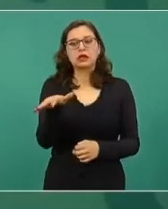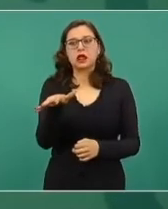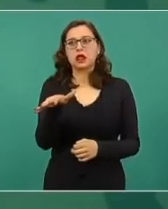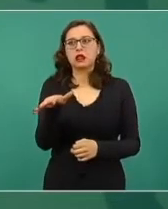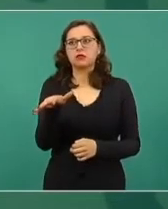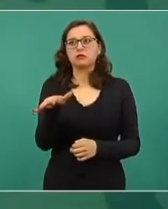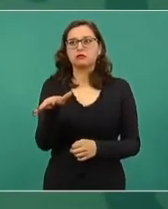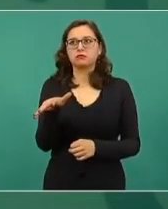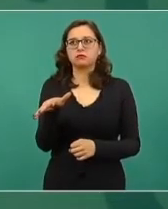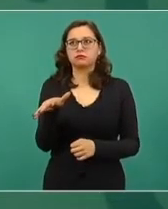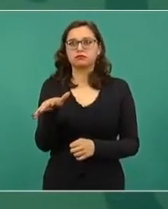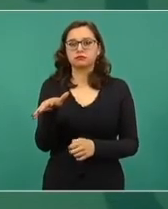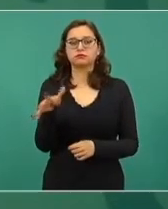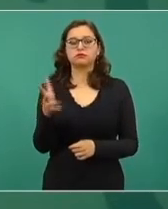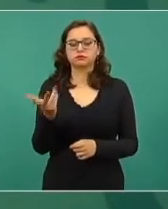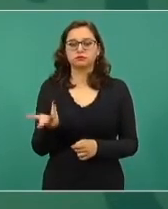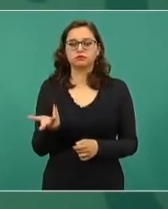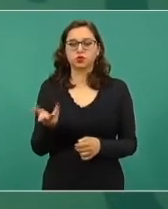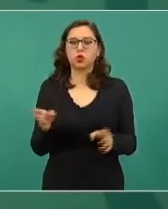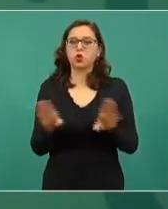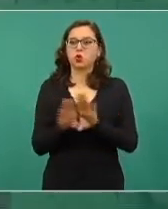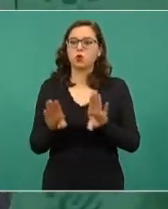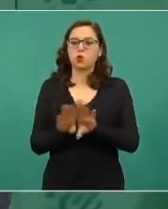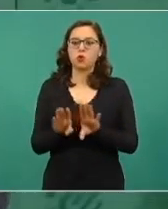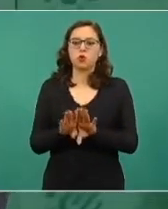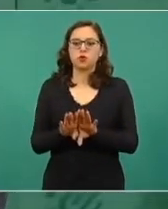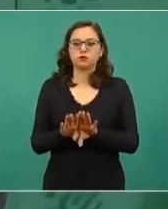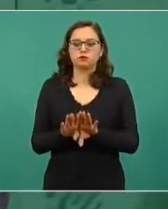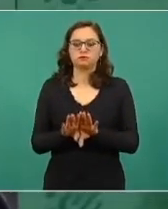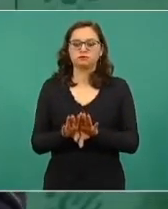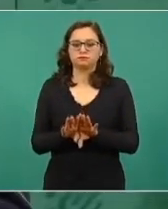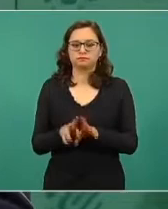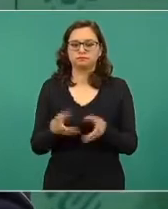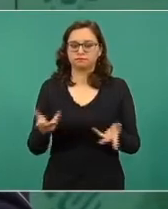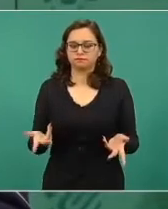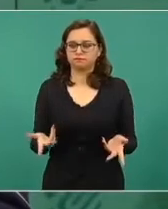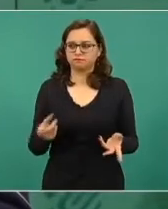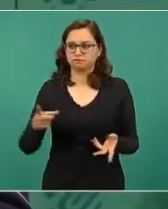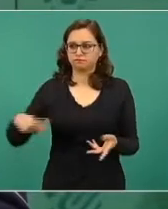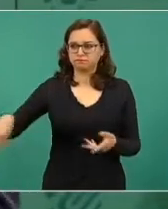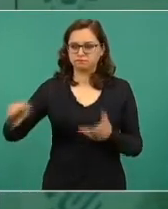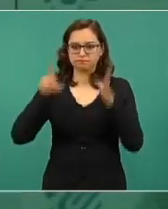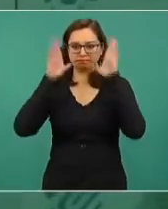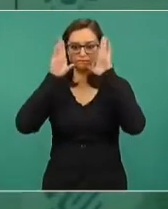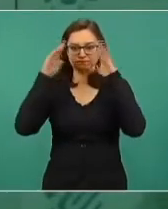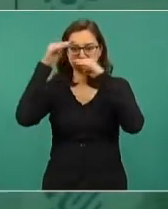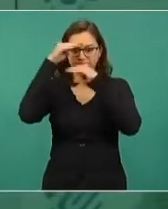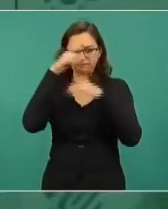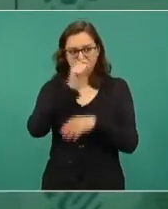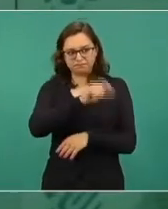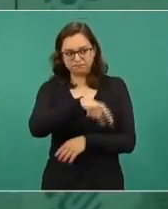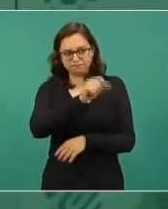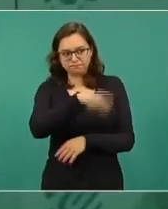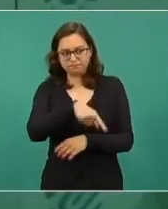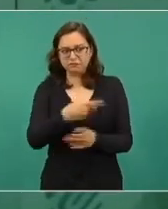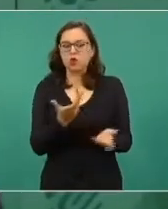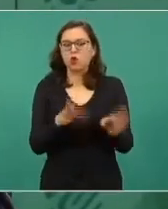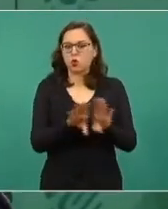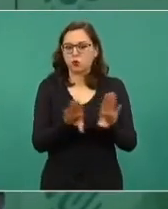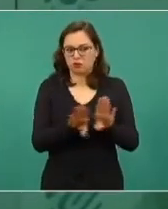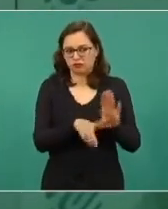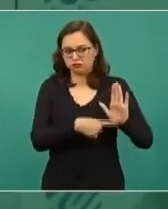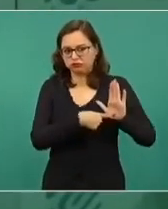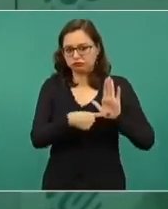de el comportamiento del conservadurismo en México y como el